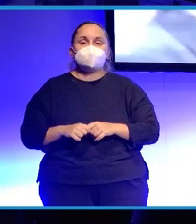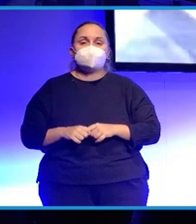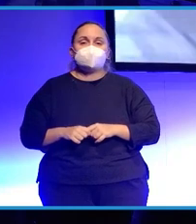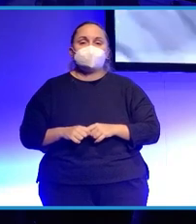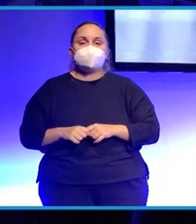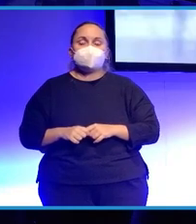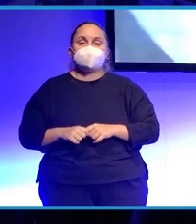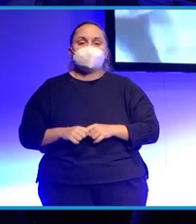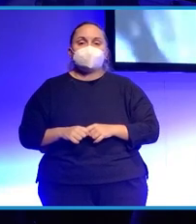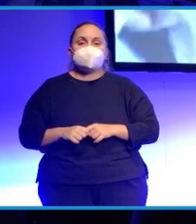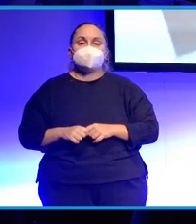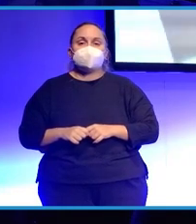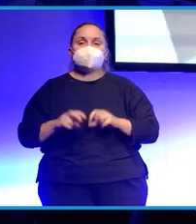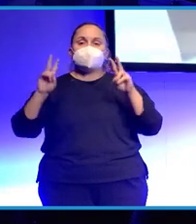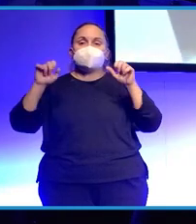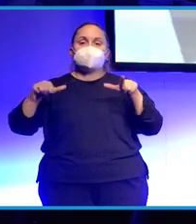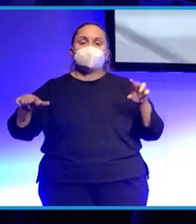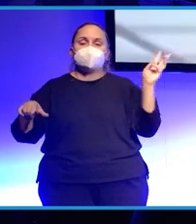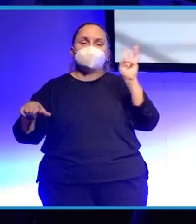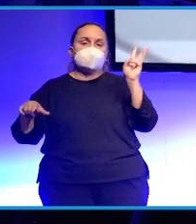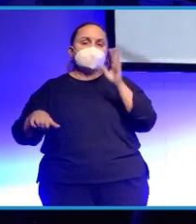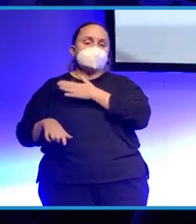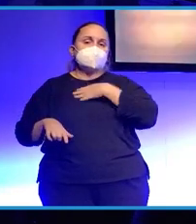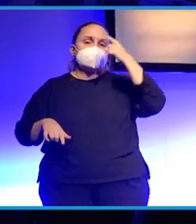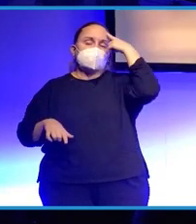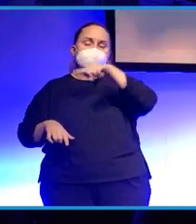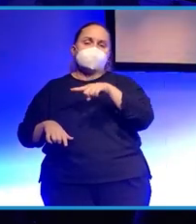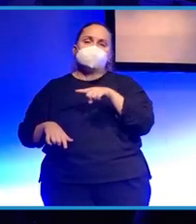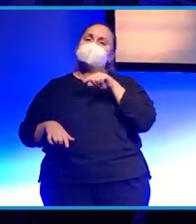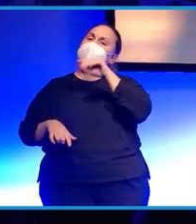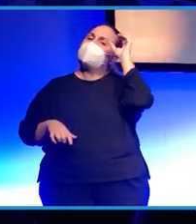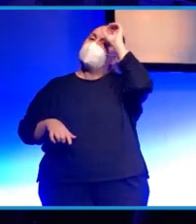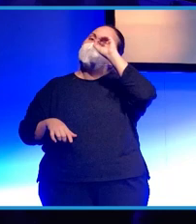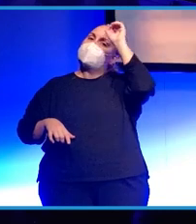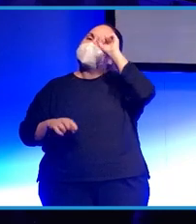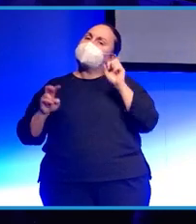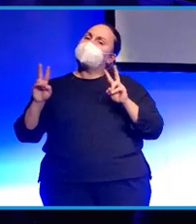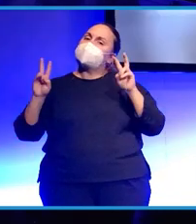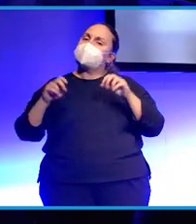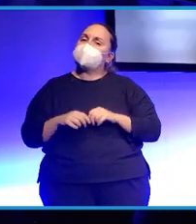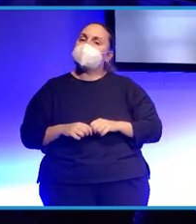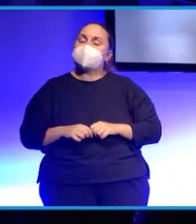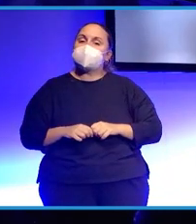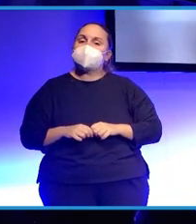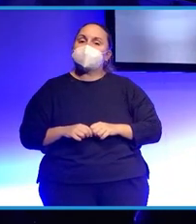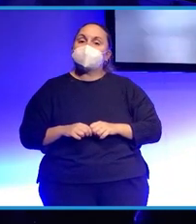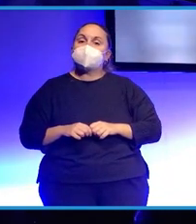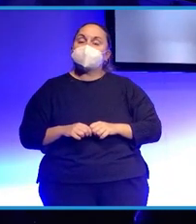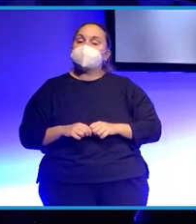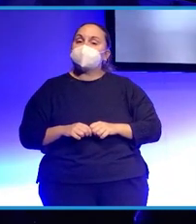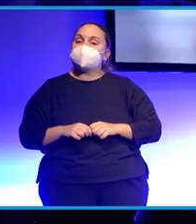Twitch, quería saber, por ejemplo, tu opinión si crees que nos hemos perdido con el desgraciado fallecimiento de Andrés Montes, un